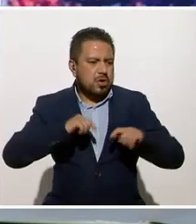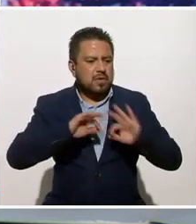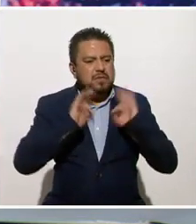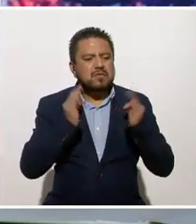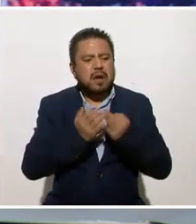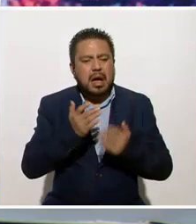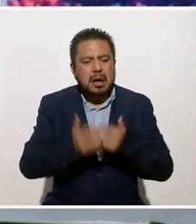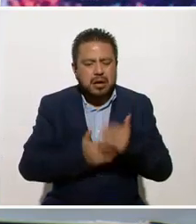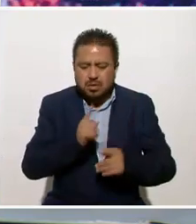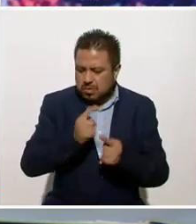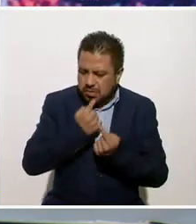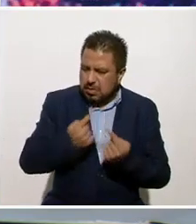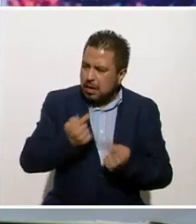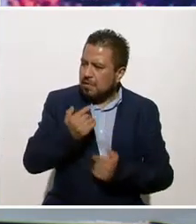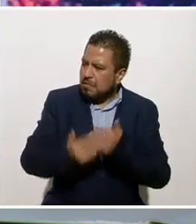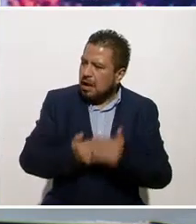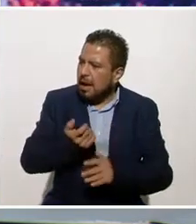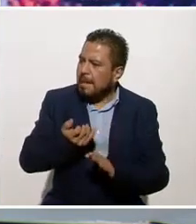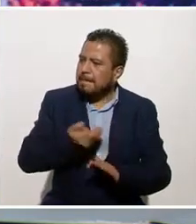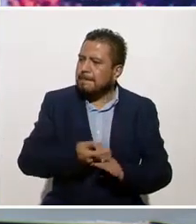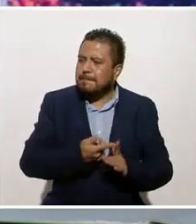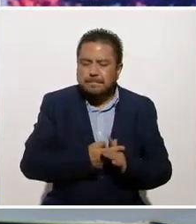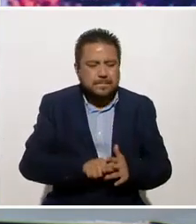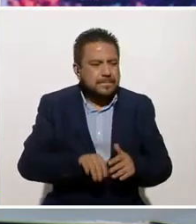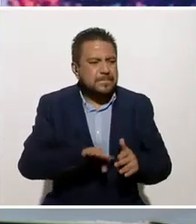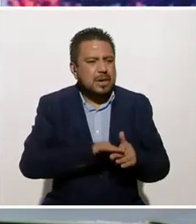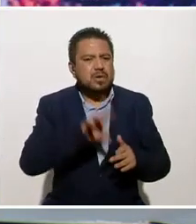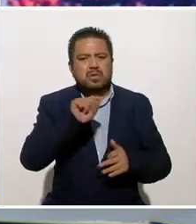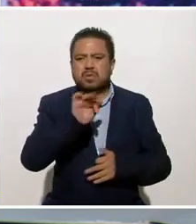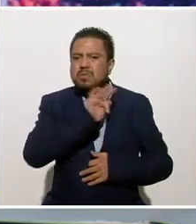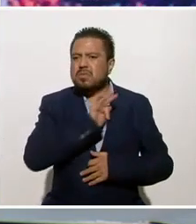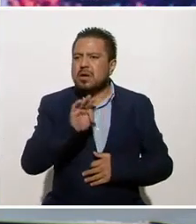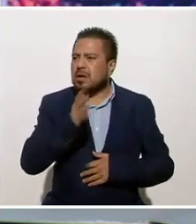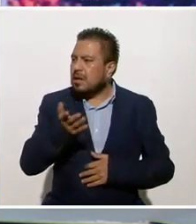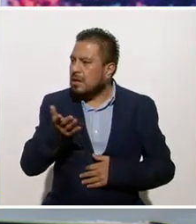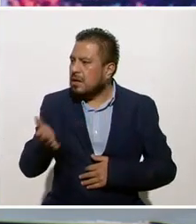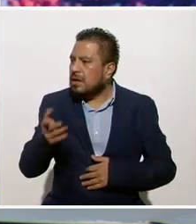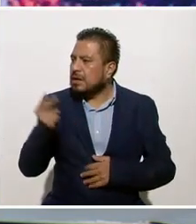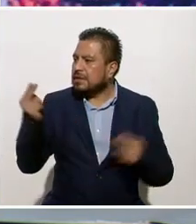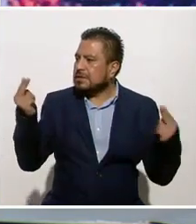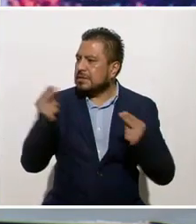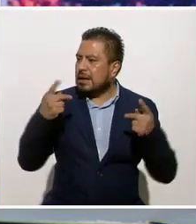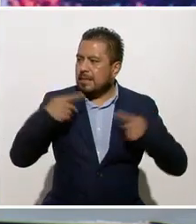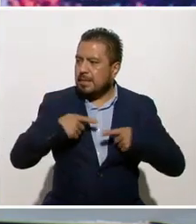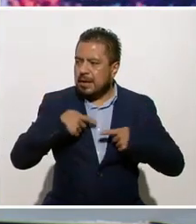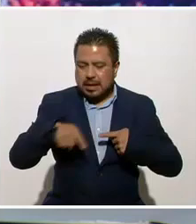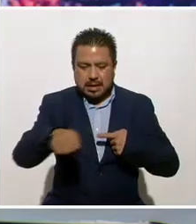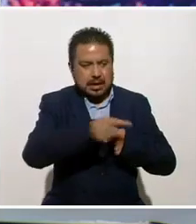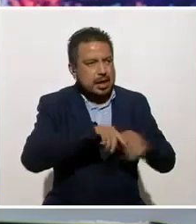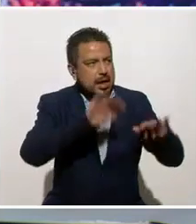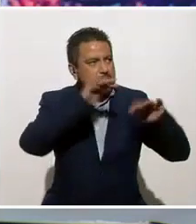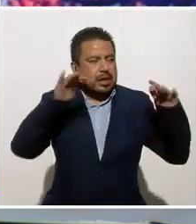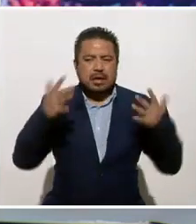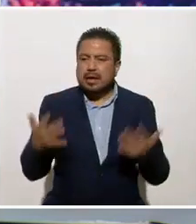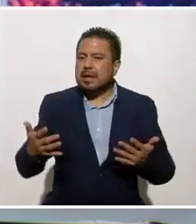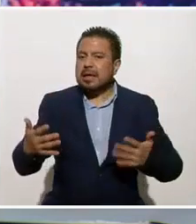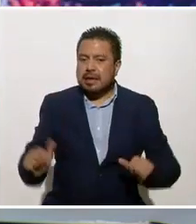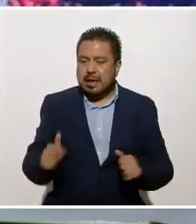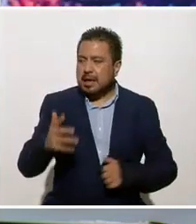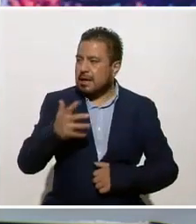formación o un niño que está en formación, no puedes pedírselo. Tiene que ser la persona adulta, la que ya tenemos